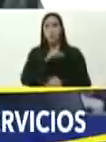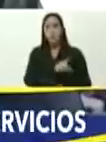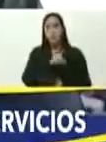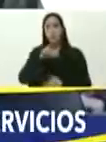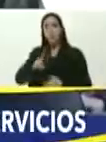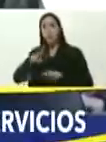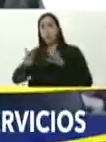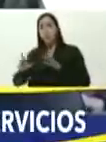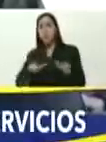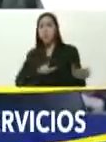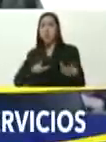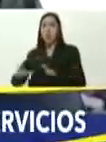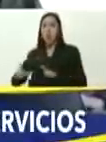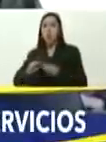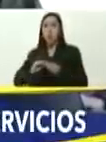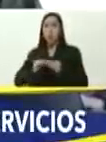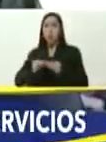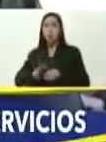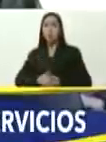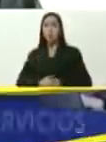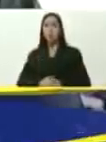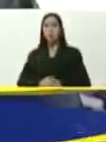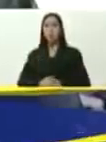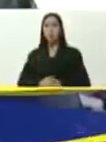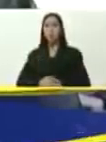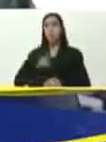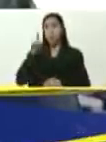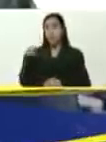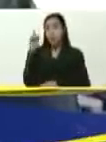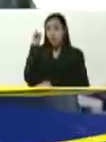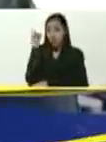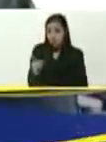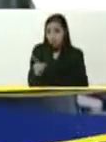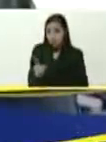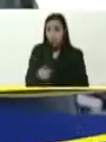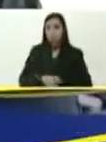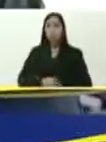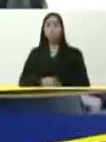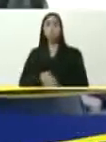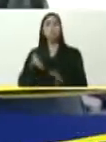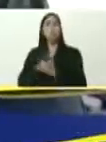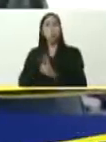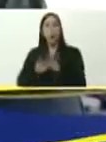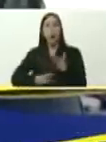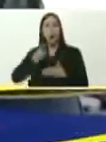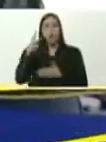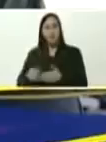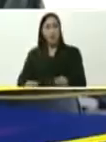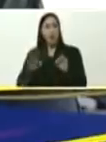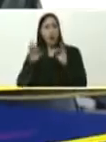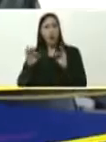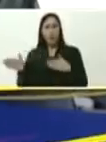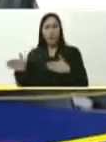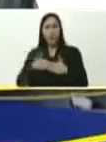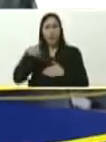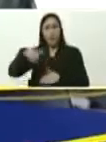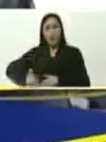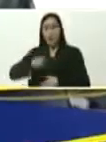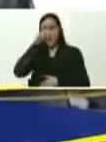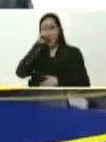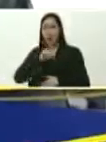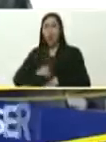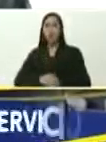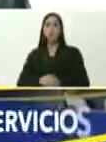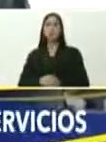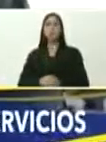ya fueron recuperadas, adicional a esto, usted nos solicitó, un plan especial, de cierre de años, que no tiene que ver, incluso